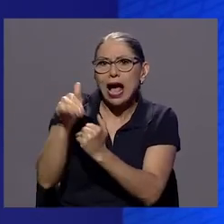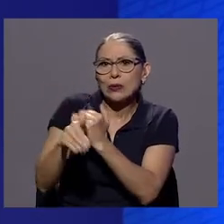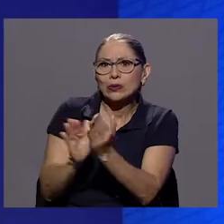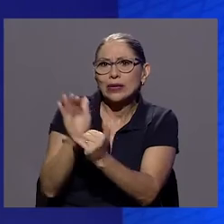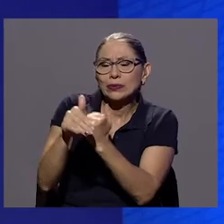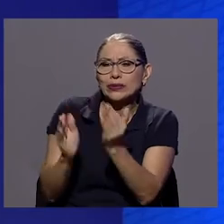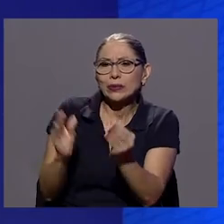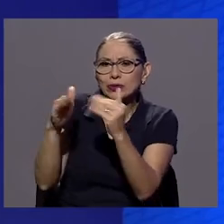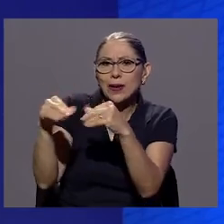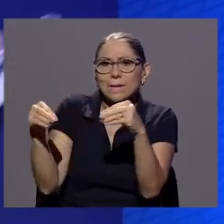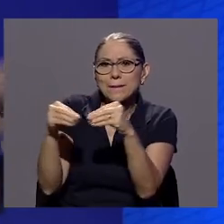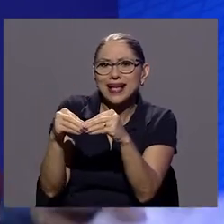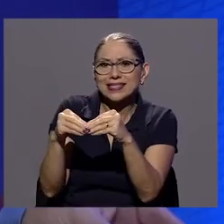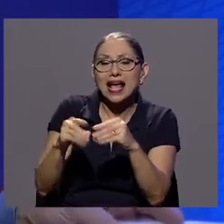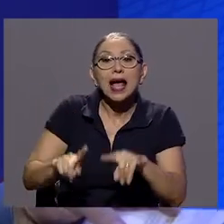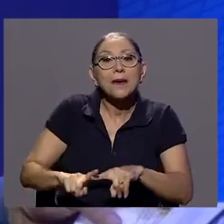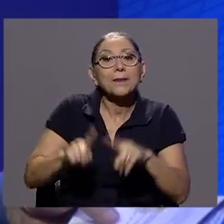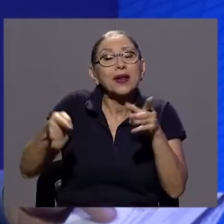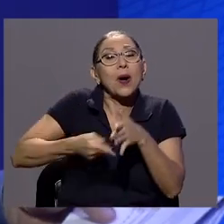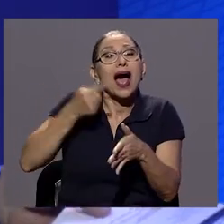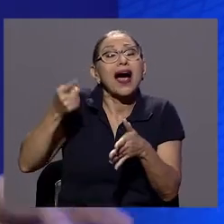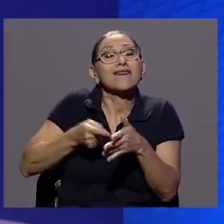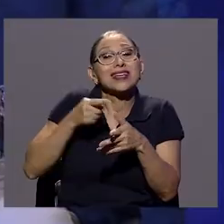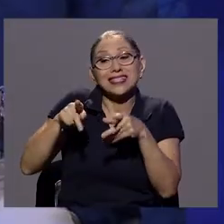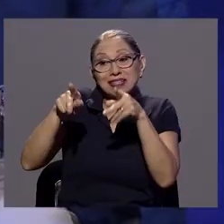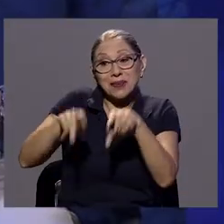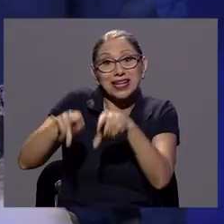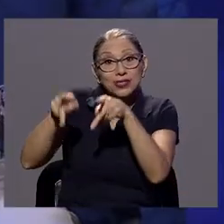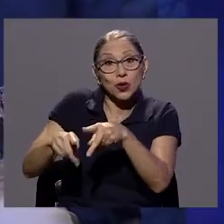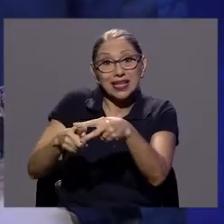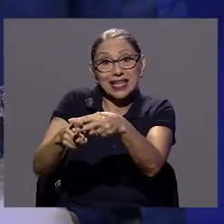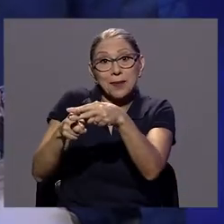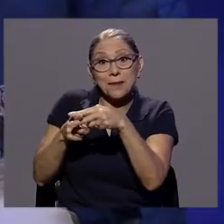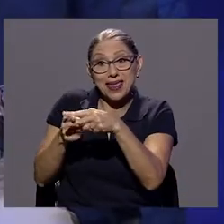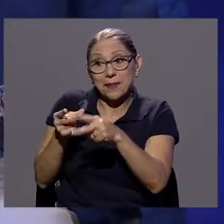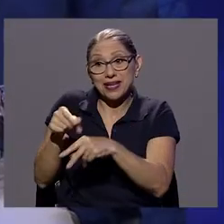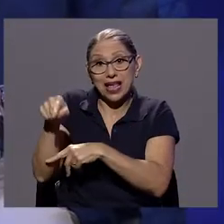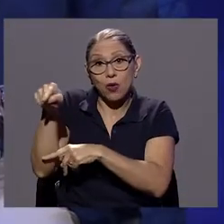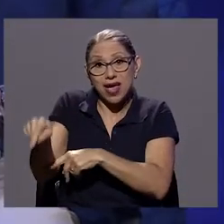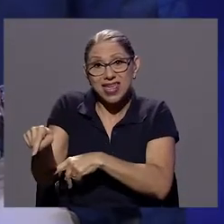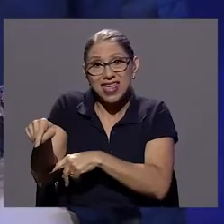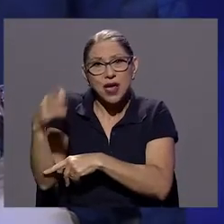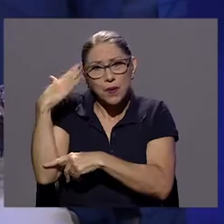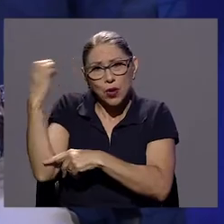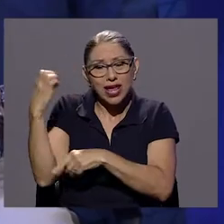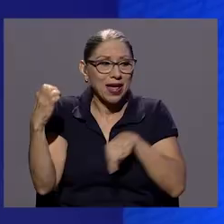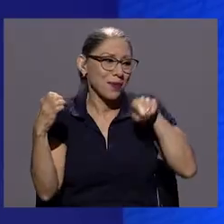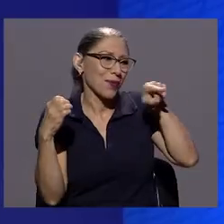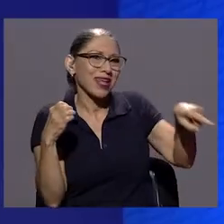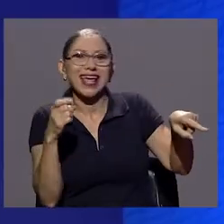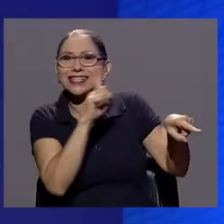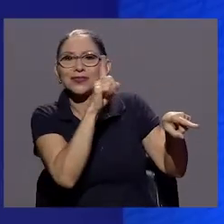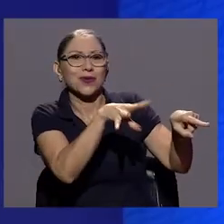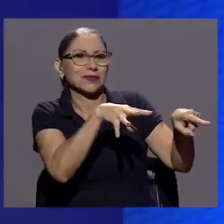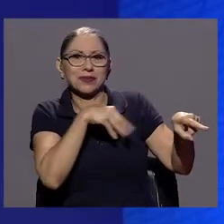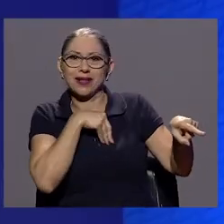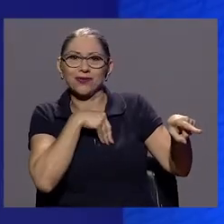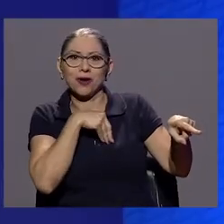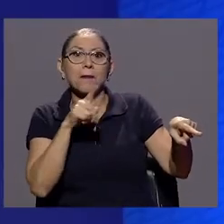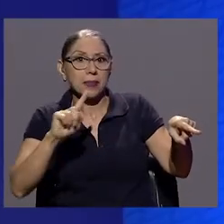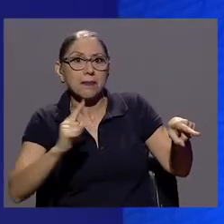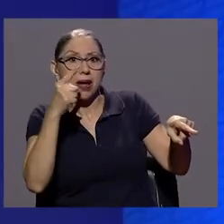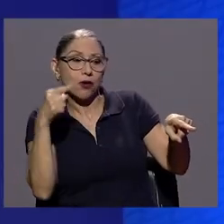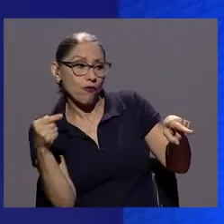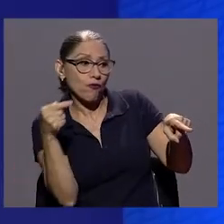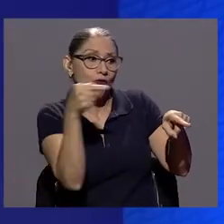llegaron ahí expulsadas del sector formal porque tampoco podemos decir que las condiciones en la mayoría de los casos han sido